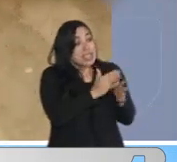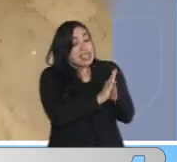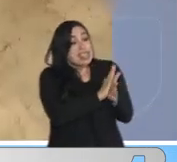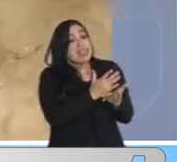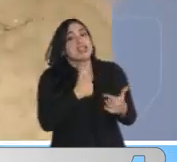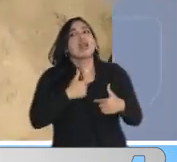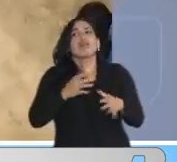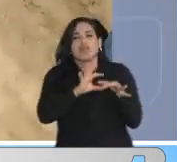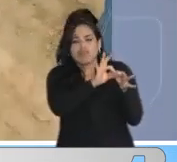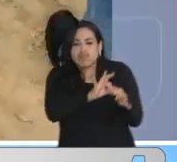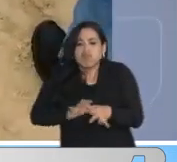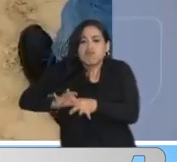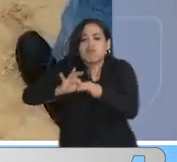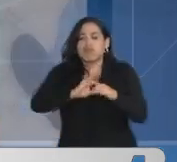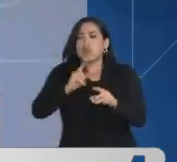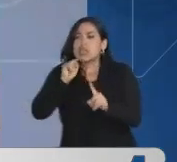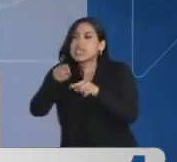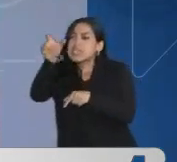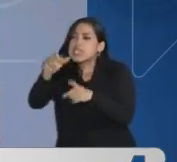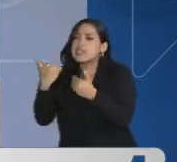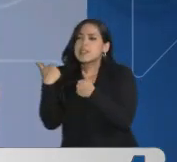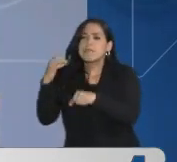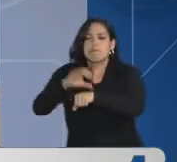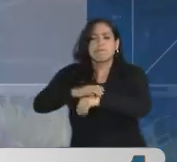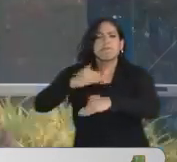trabajando para poder llegar a todos los autores.